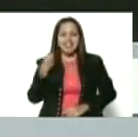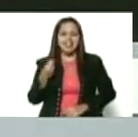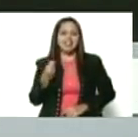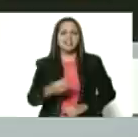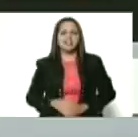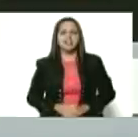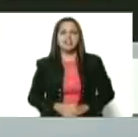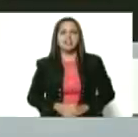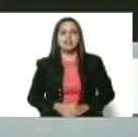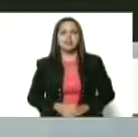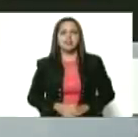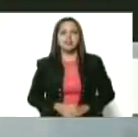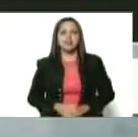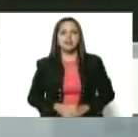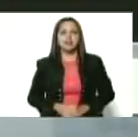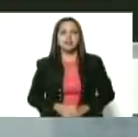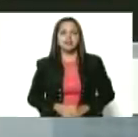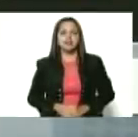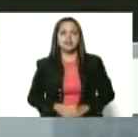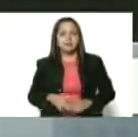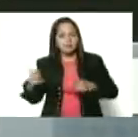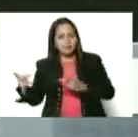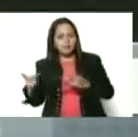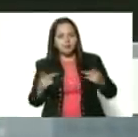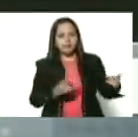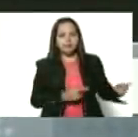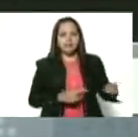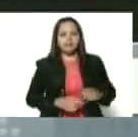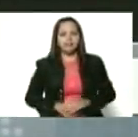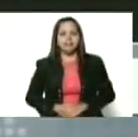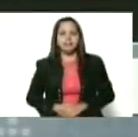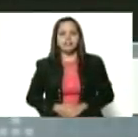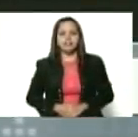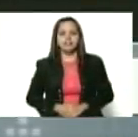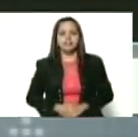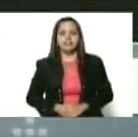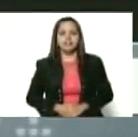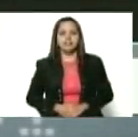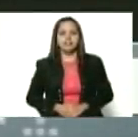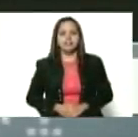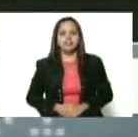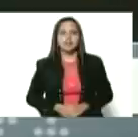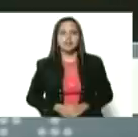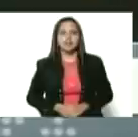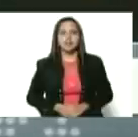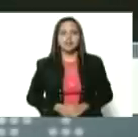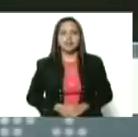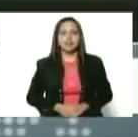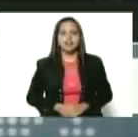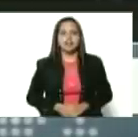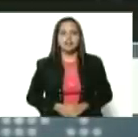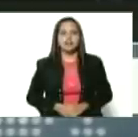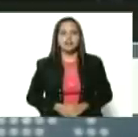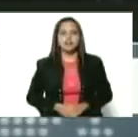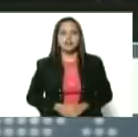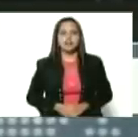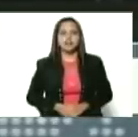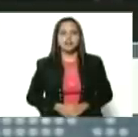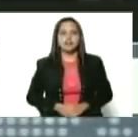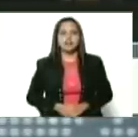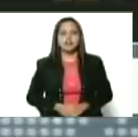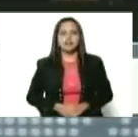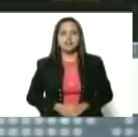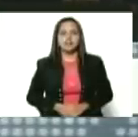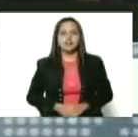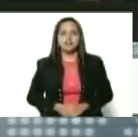Colotti. Benvenuta, Geraldine. Allá está Geraldine. Benvenuta.